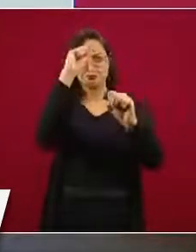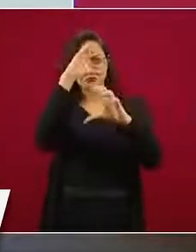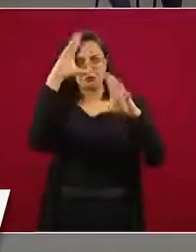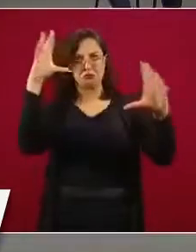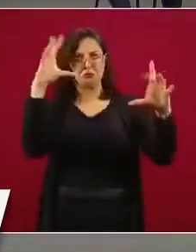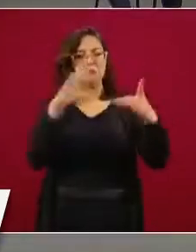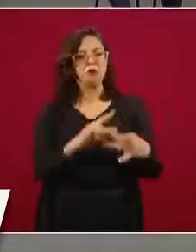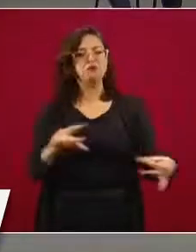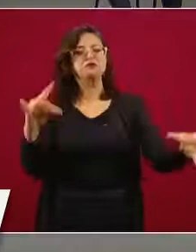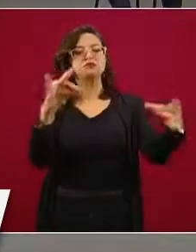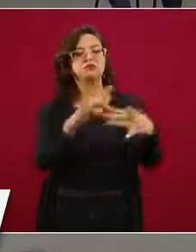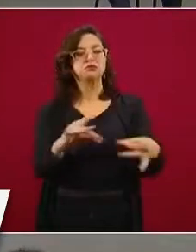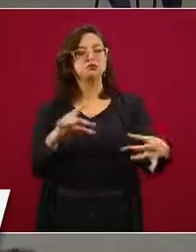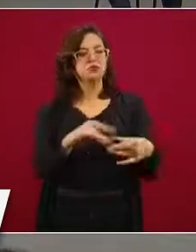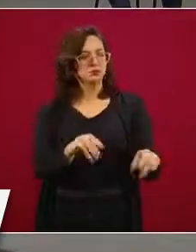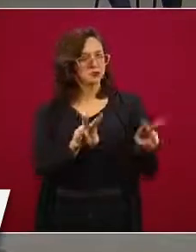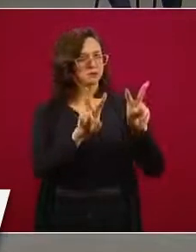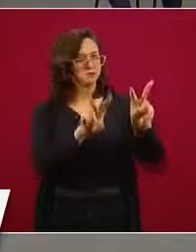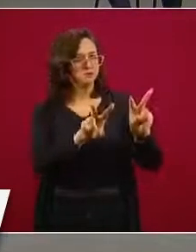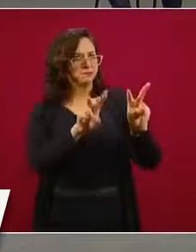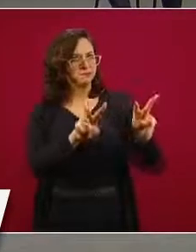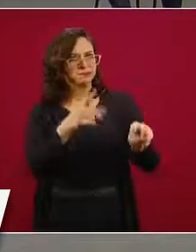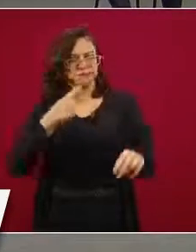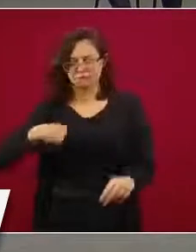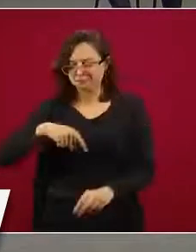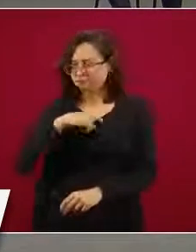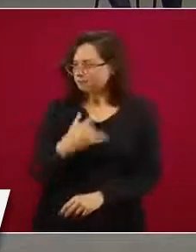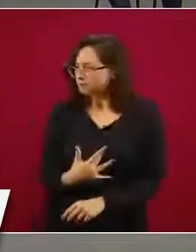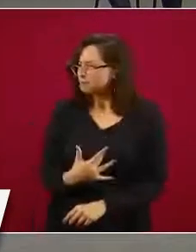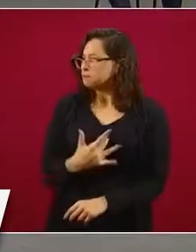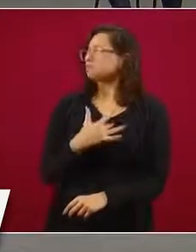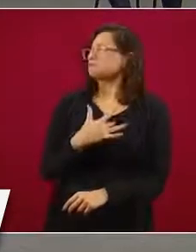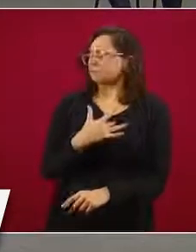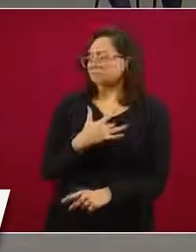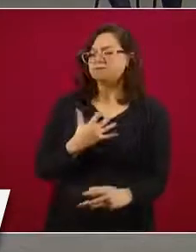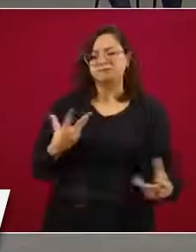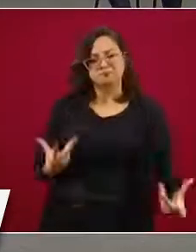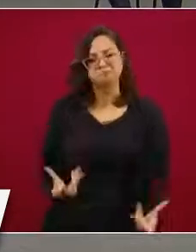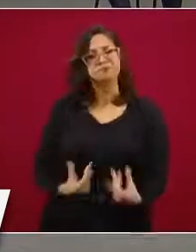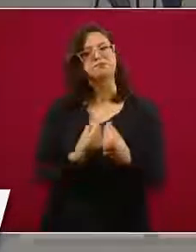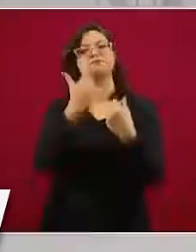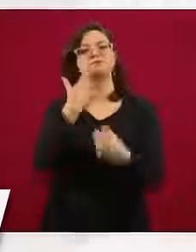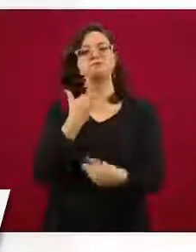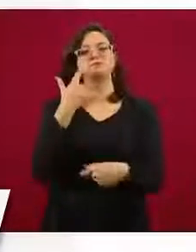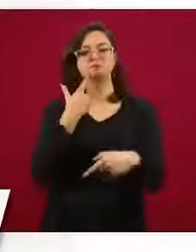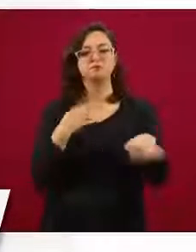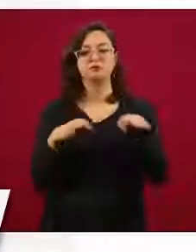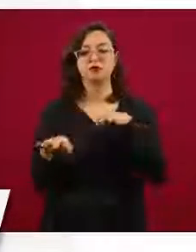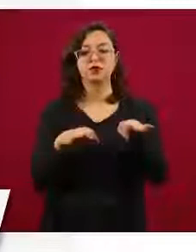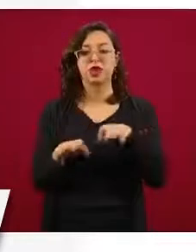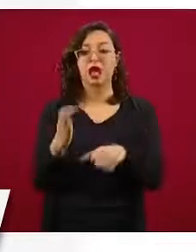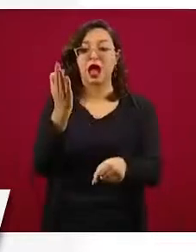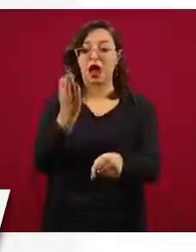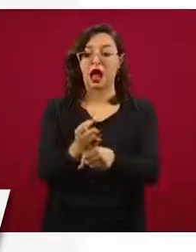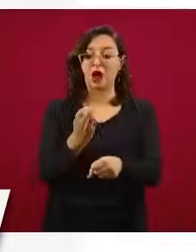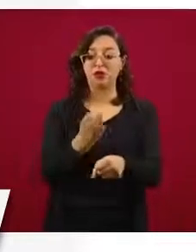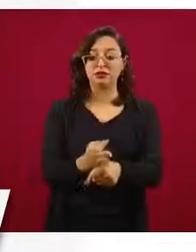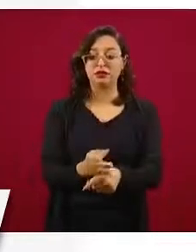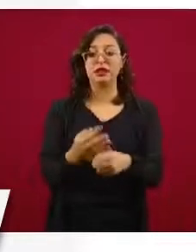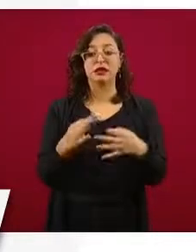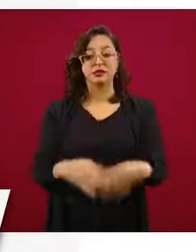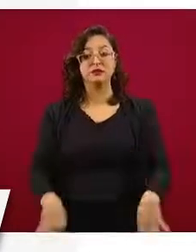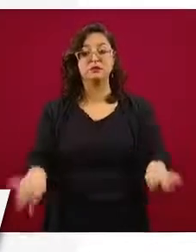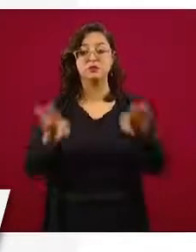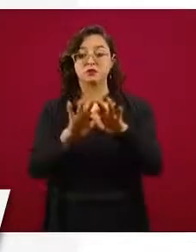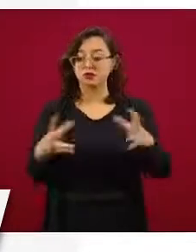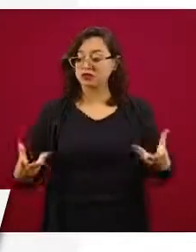Blanca, nos alienta a seguir trabajando juntos. Son momentos de responsabilidad y unidad, por lo que reafirmamos nuestra